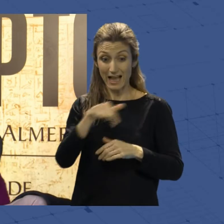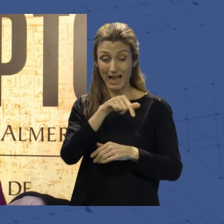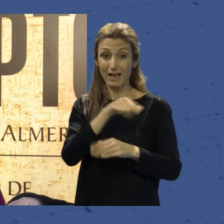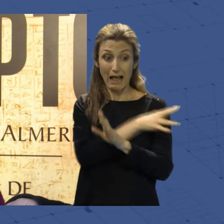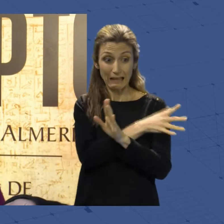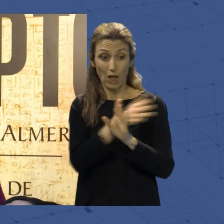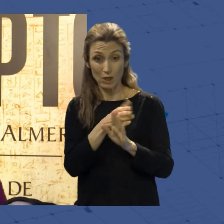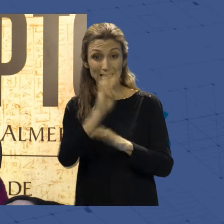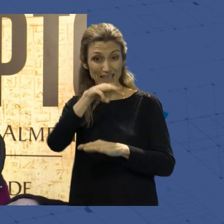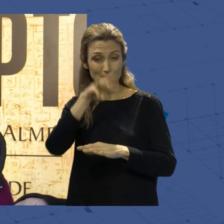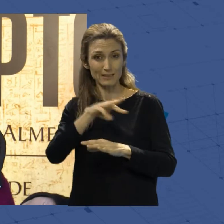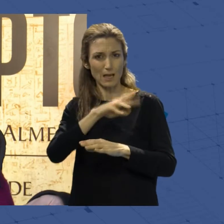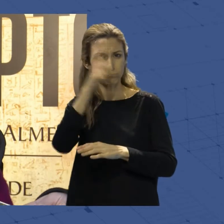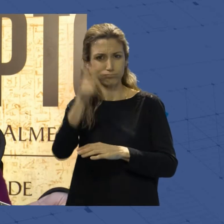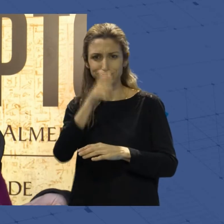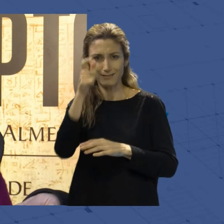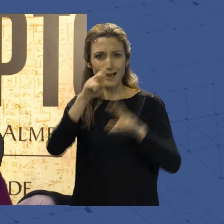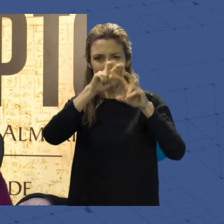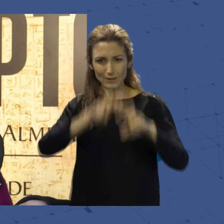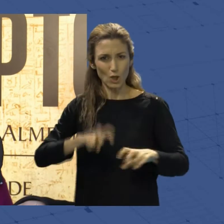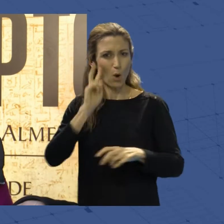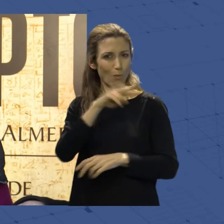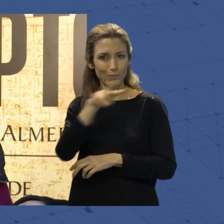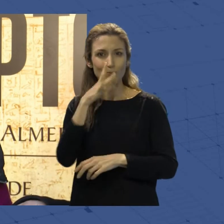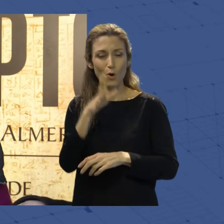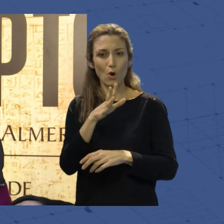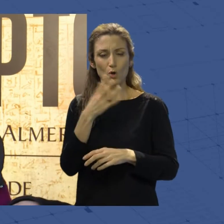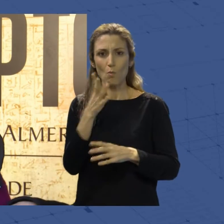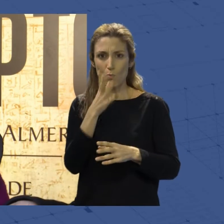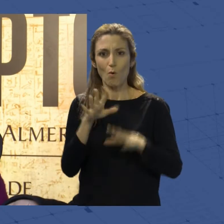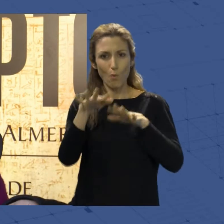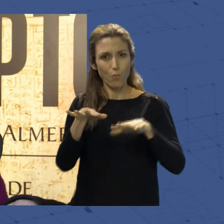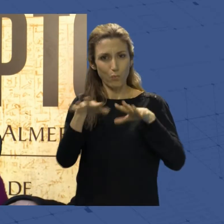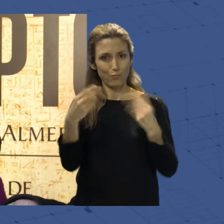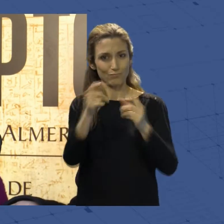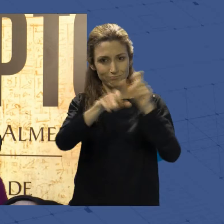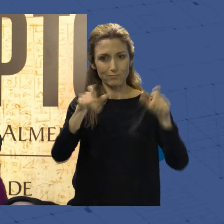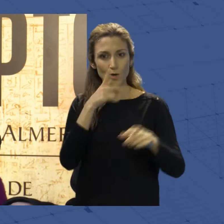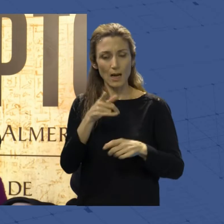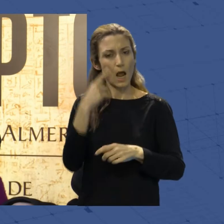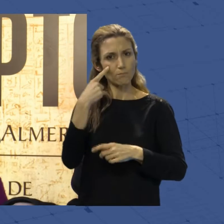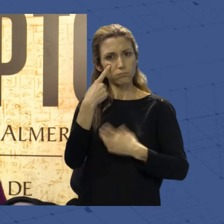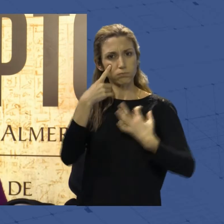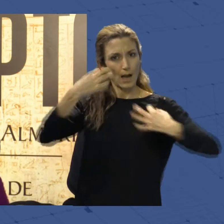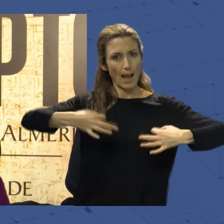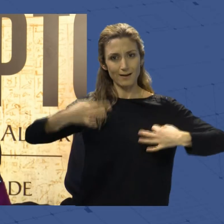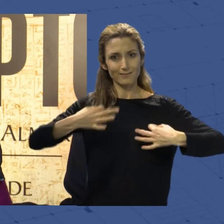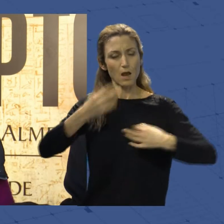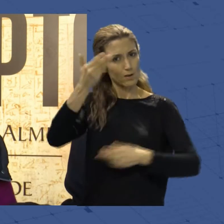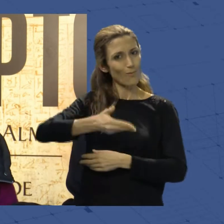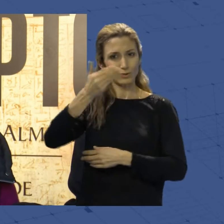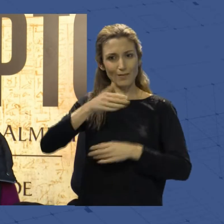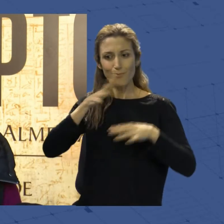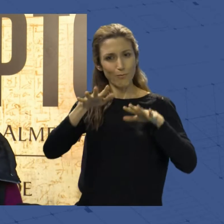inauguración hasta el día de hoy, que está tarde, con la última conferencia, pues ya se clausura. Ahí vemos realmente la importancia que ha tenido,